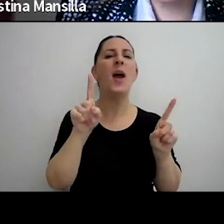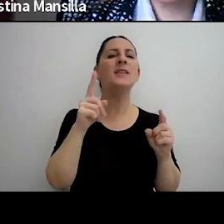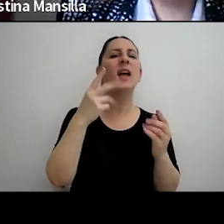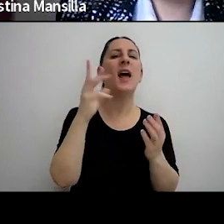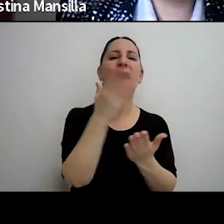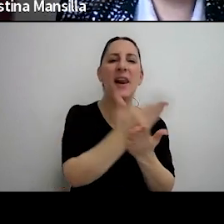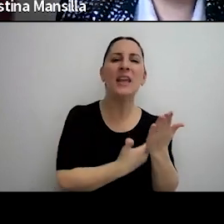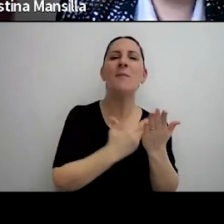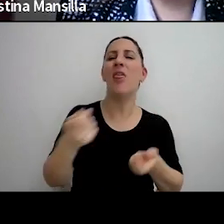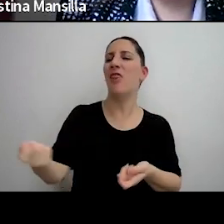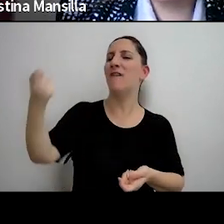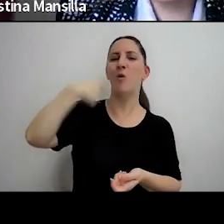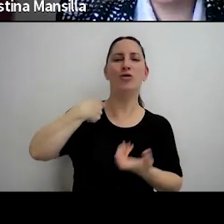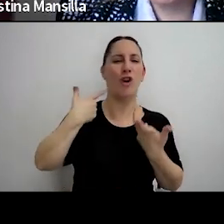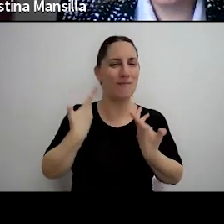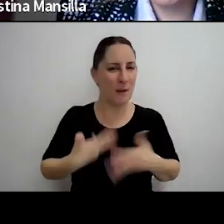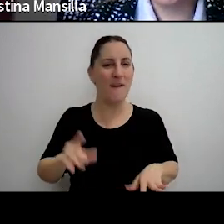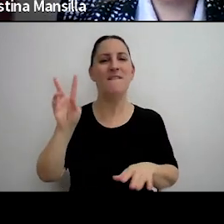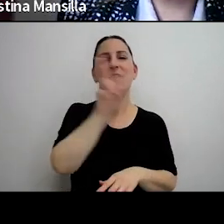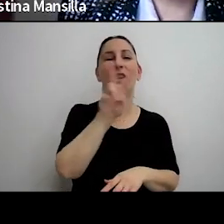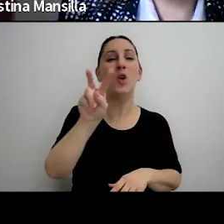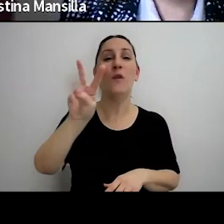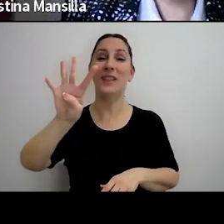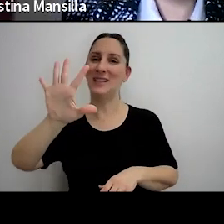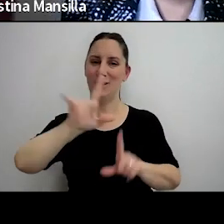convencional de la resolución 2225.